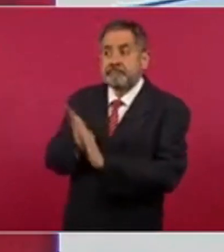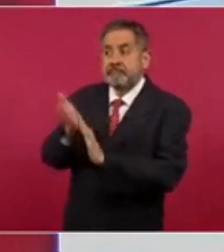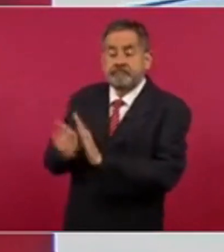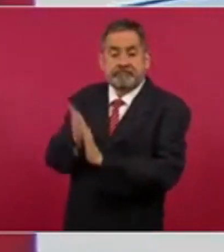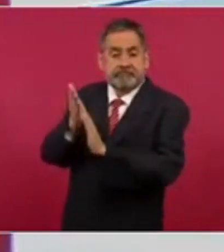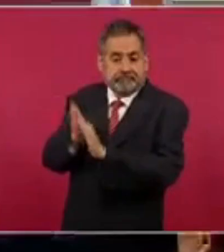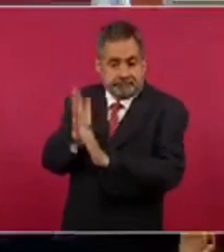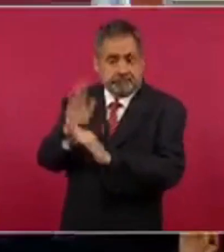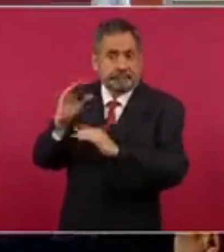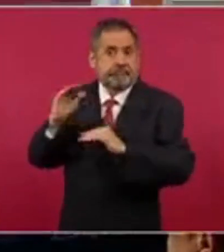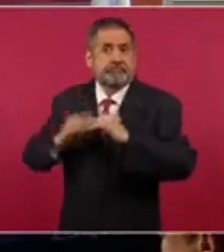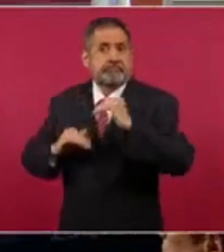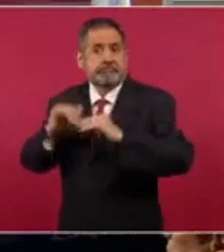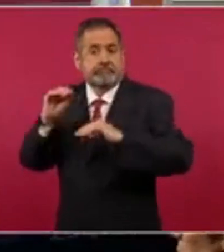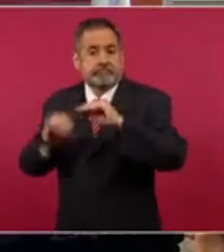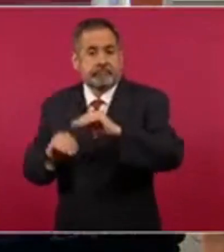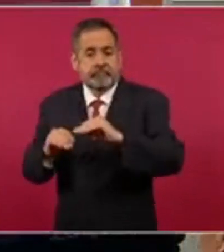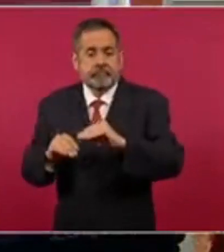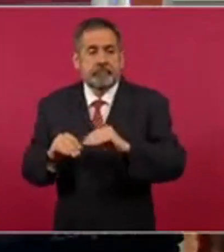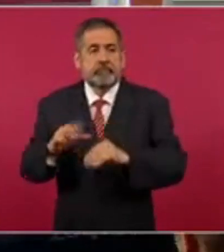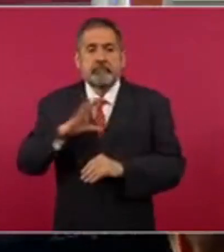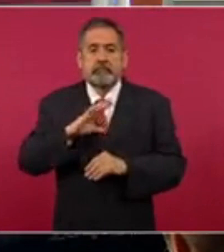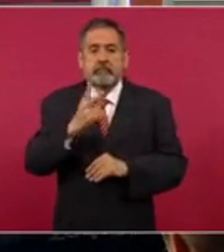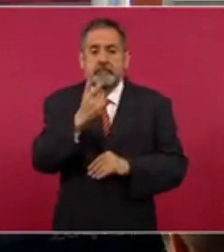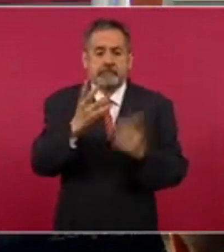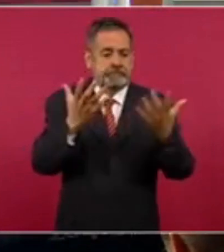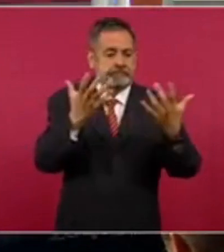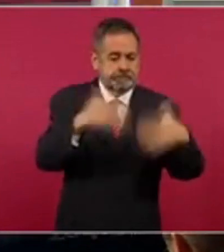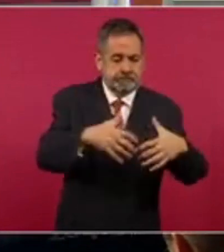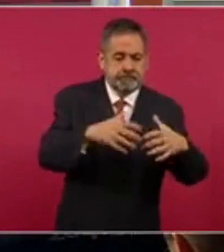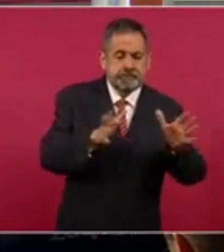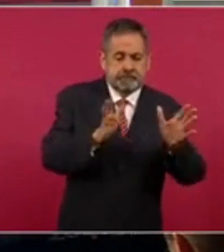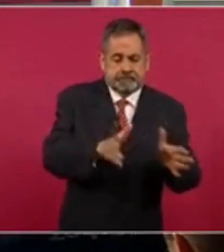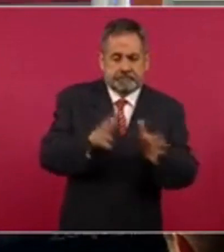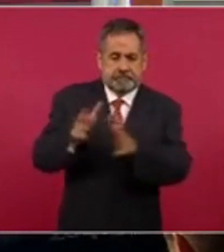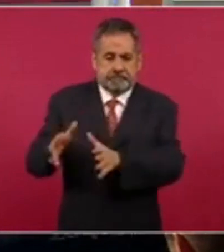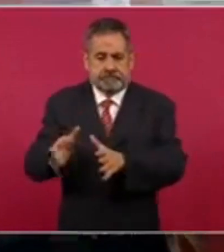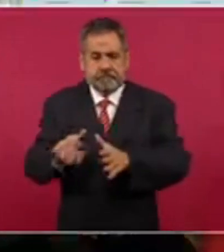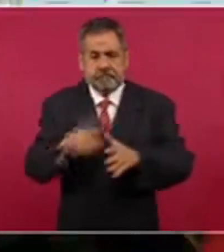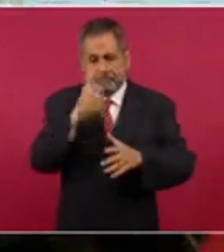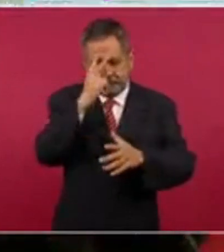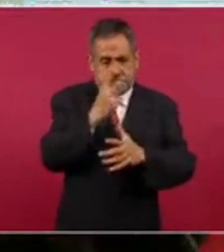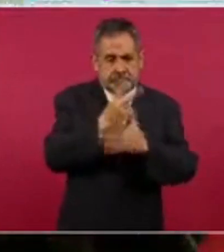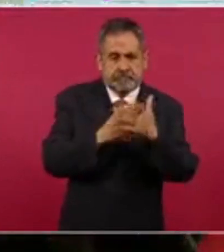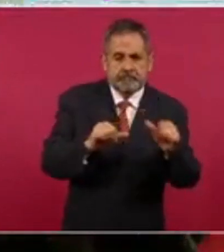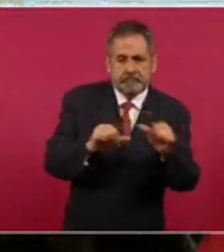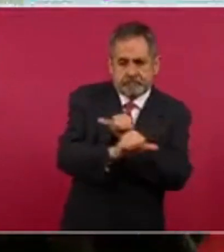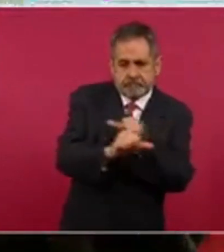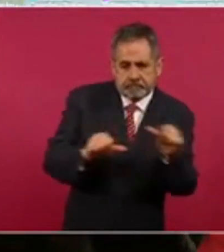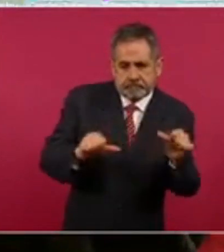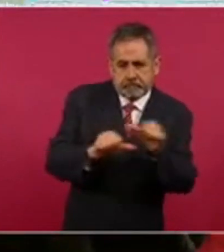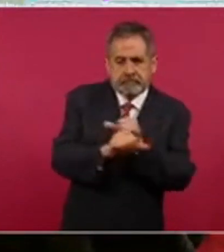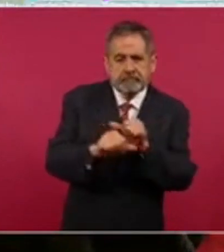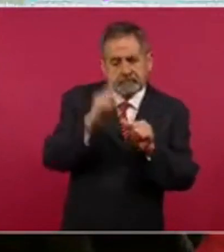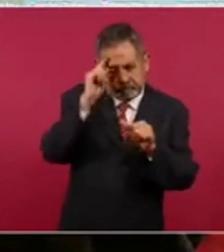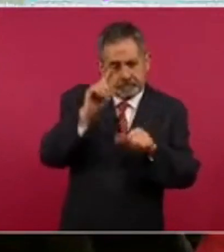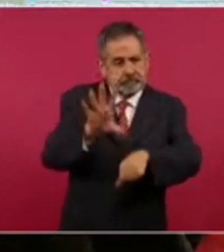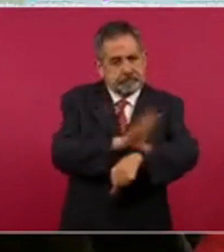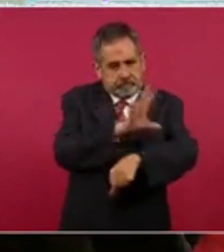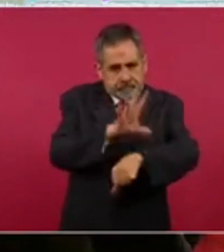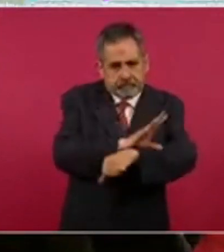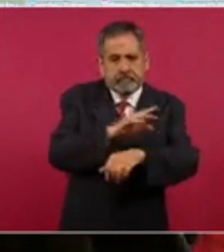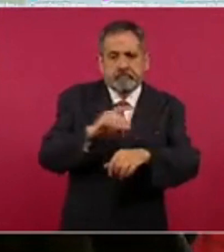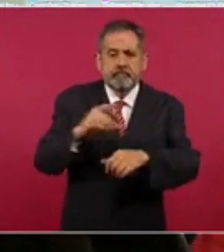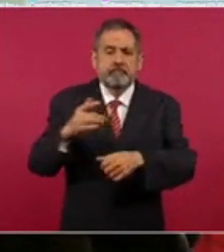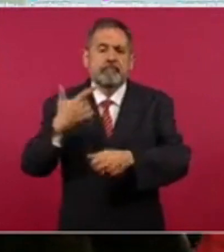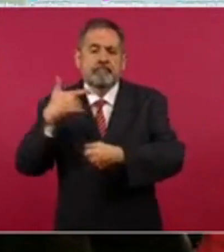dos plantas de ciclo combinado, una en Mérida y otra